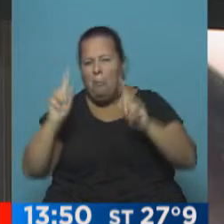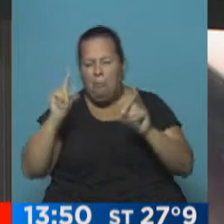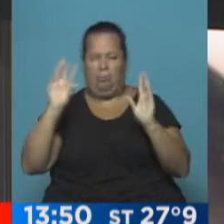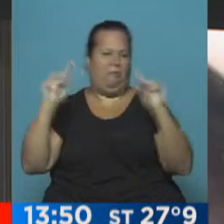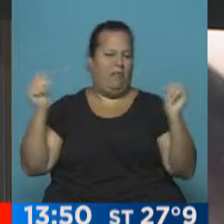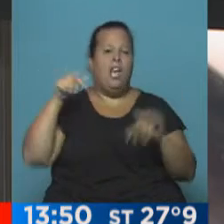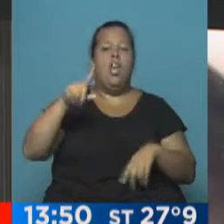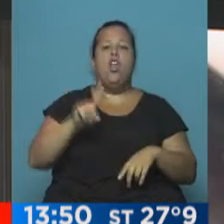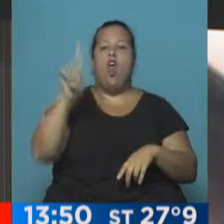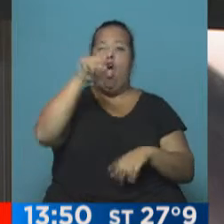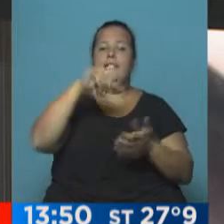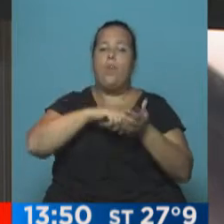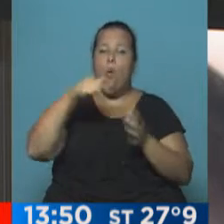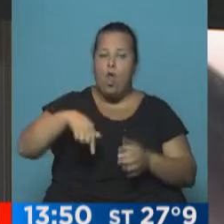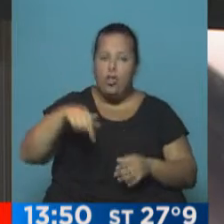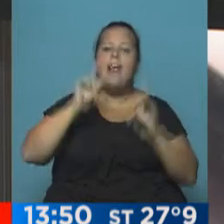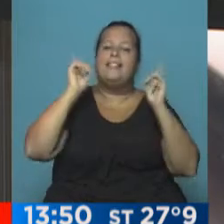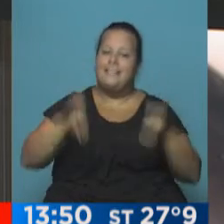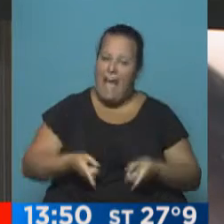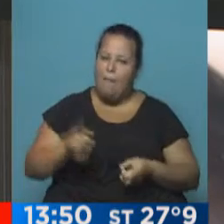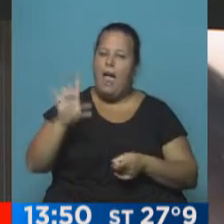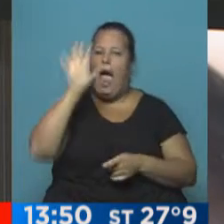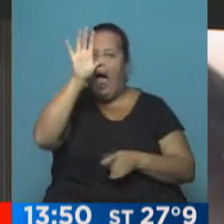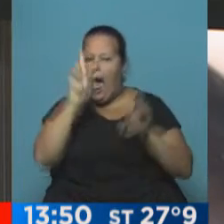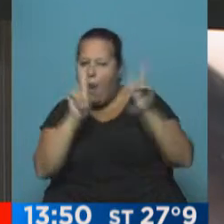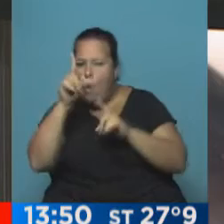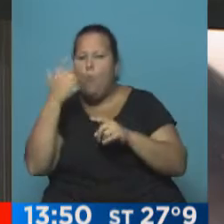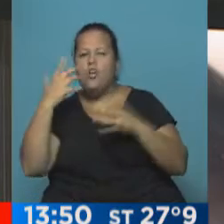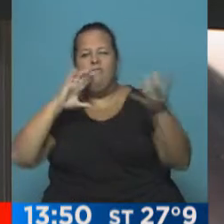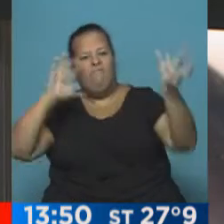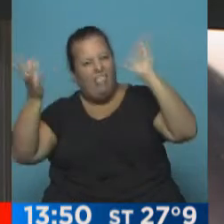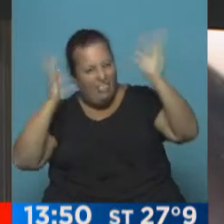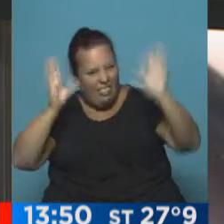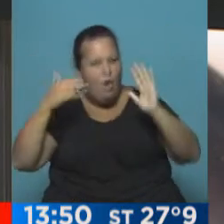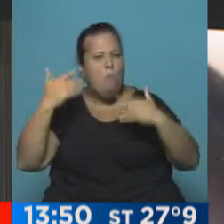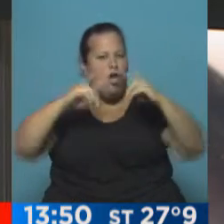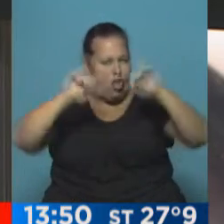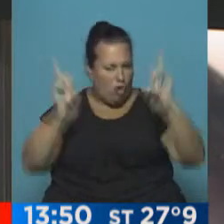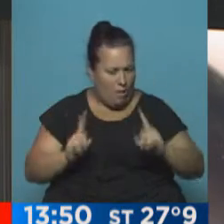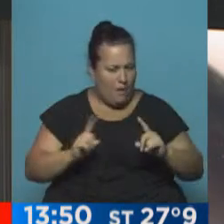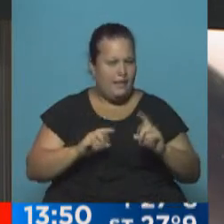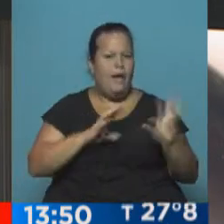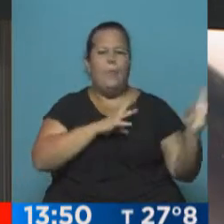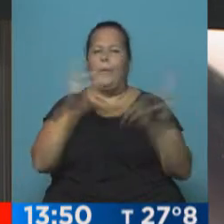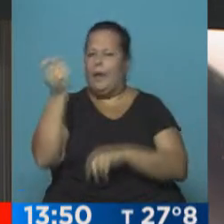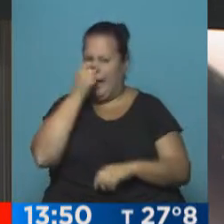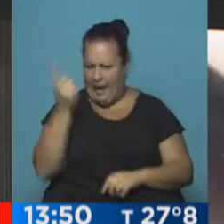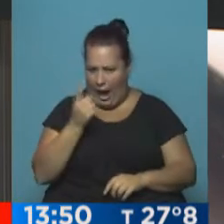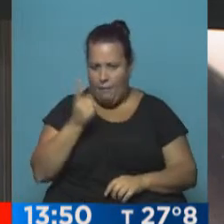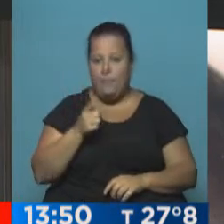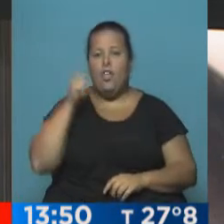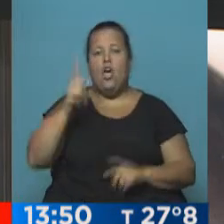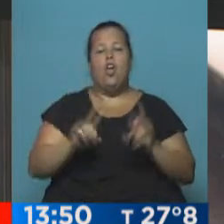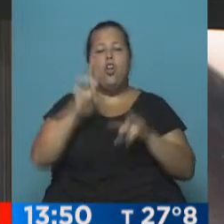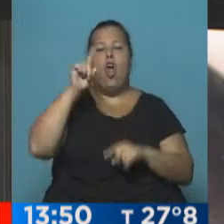En el noroeste de la provincia de Buenos Aires también hay un lugarcito ahí donde hay mucha inestabilidad, alguna tormenta de pasaje muy rápido. Ahí